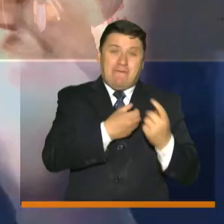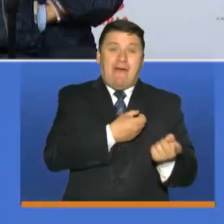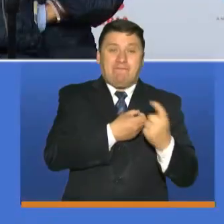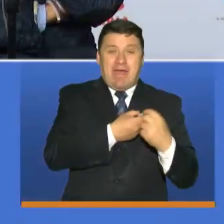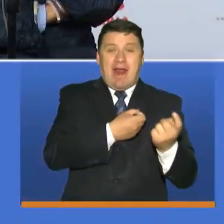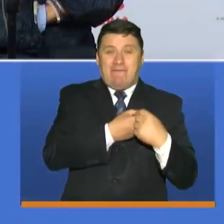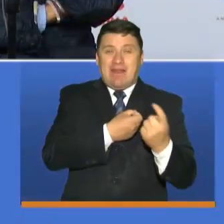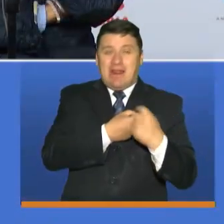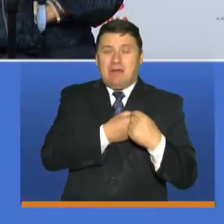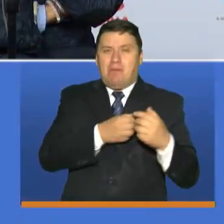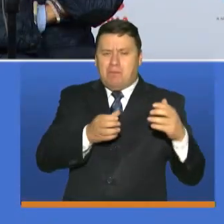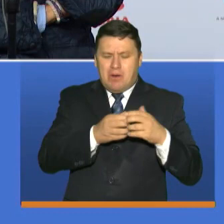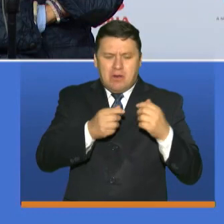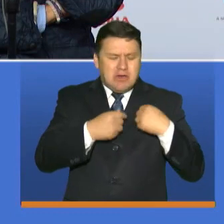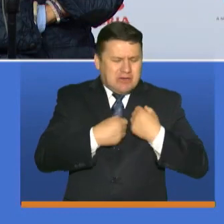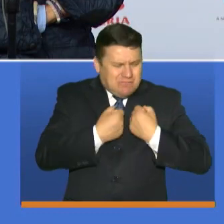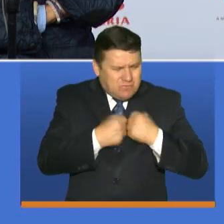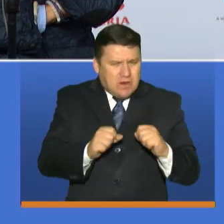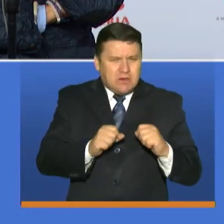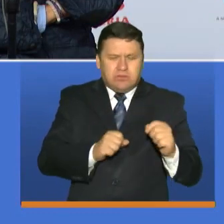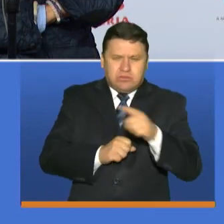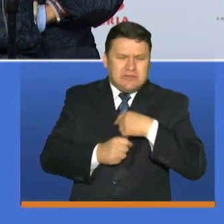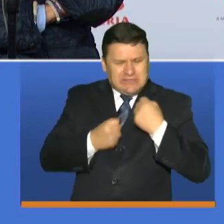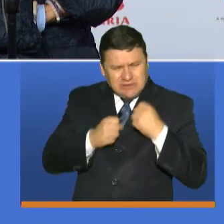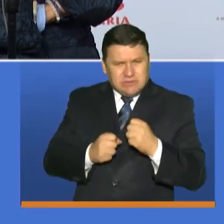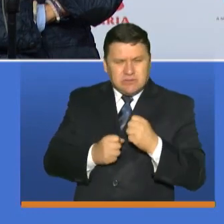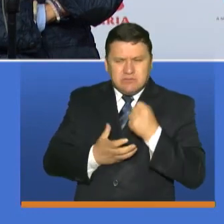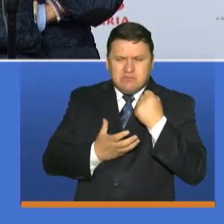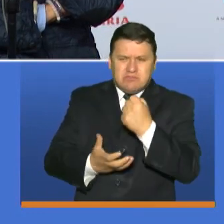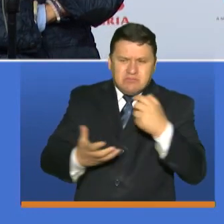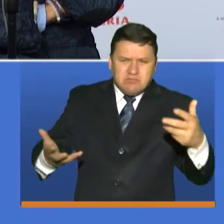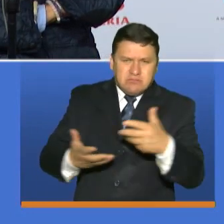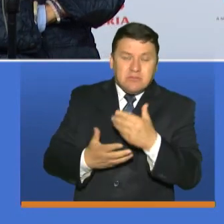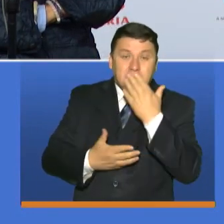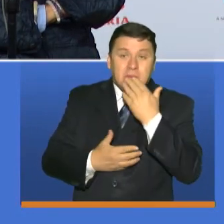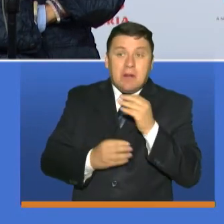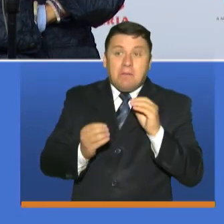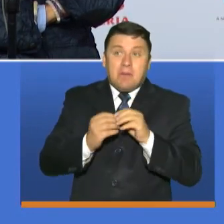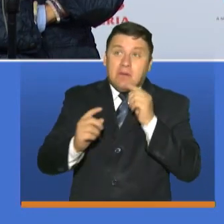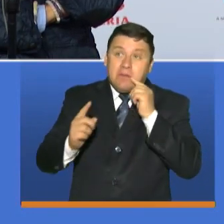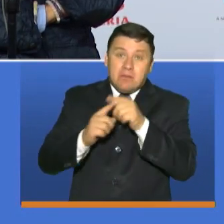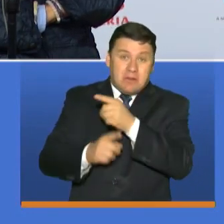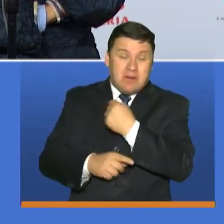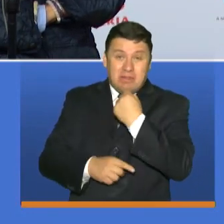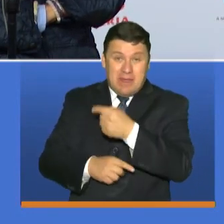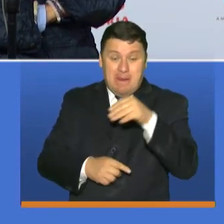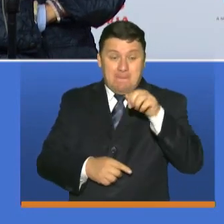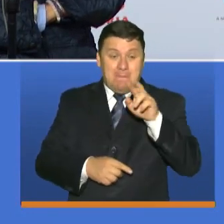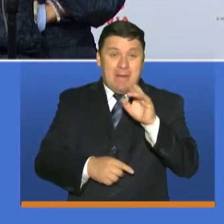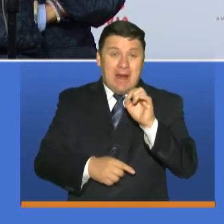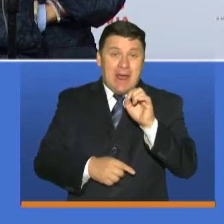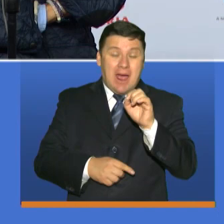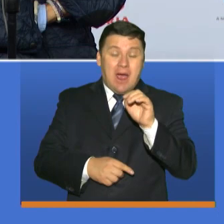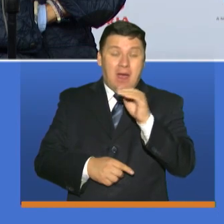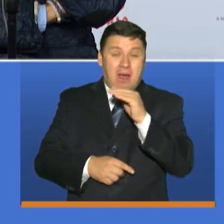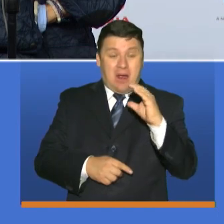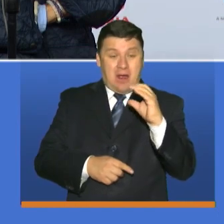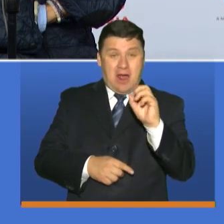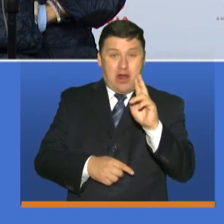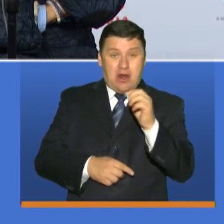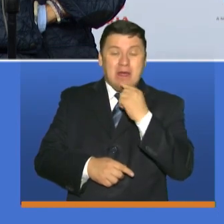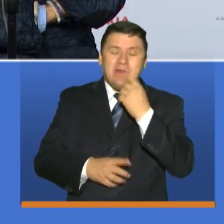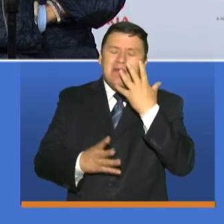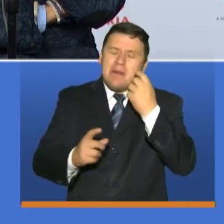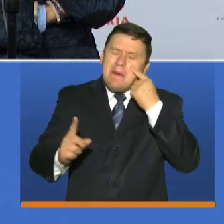canalizar todos nuestros recursos y todos nuestros esfuerzos para que las cifras que acaba de presentar María Carolina crezcan para que logremos